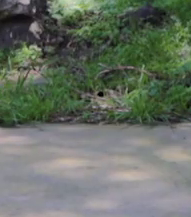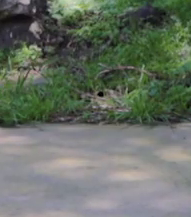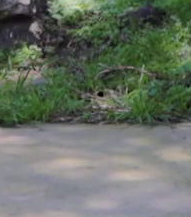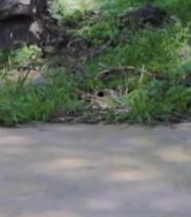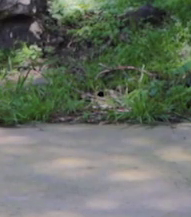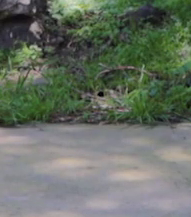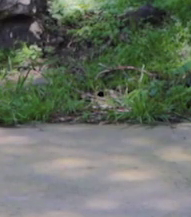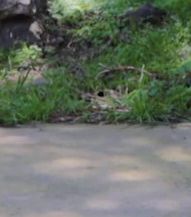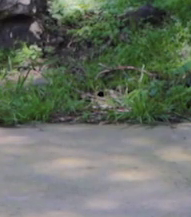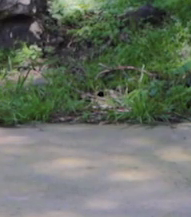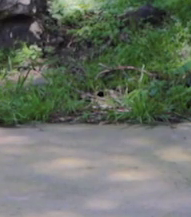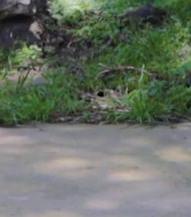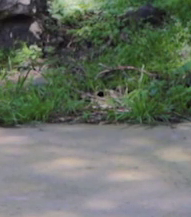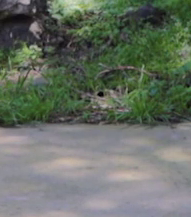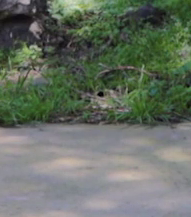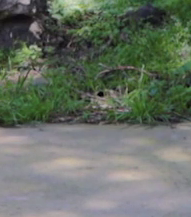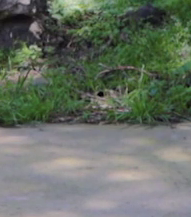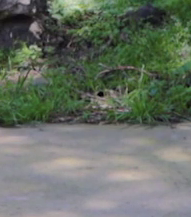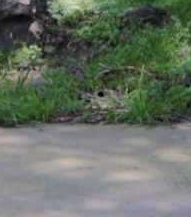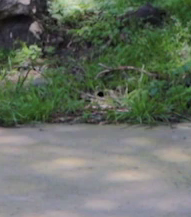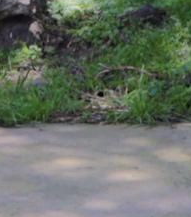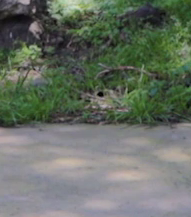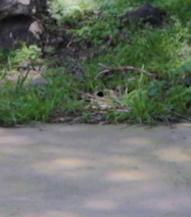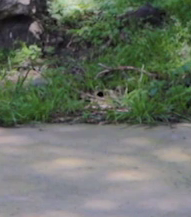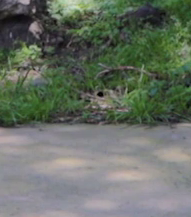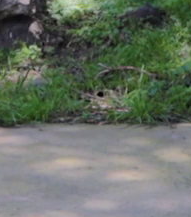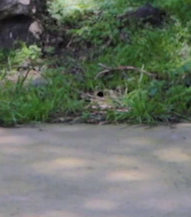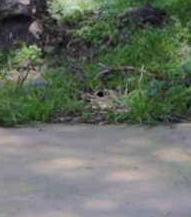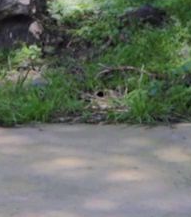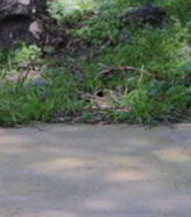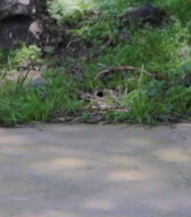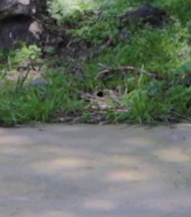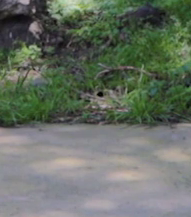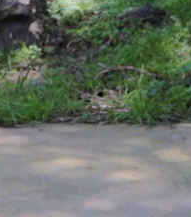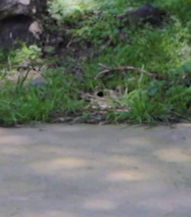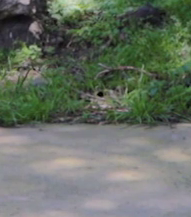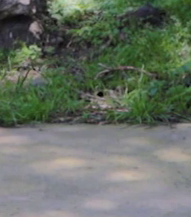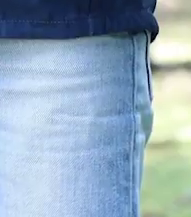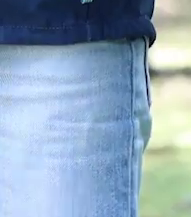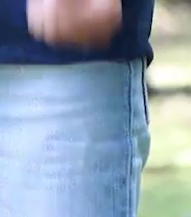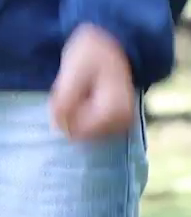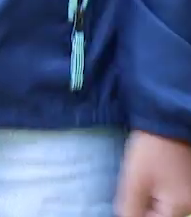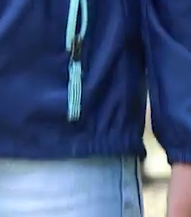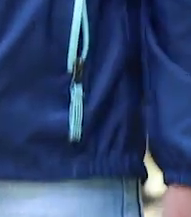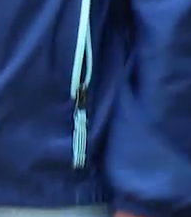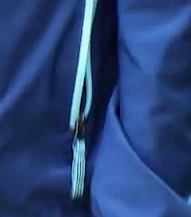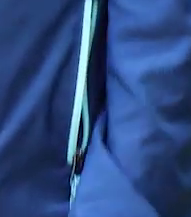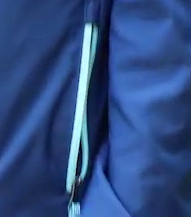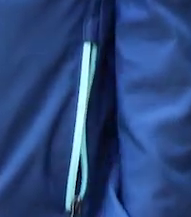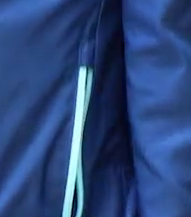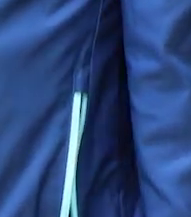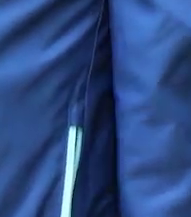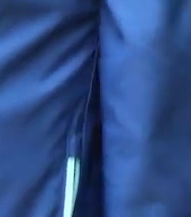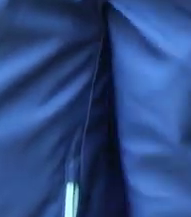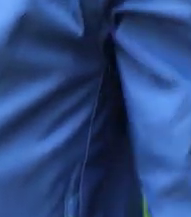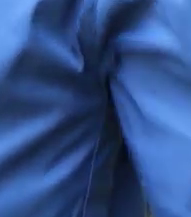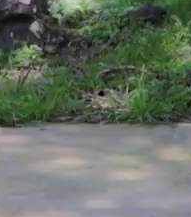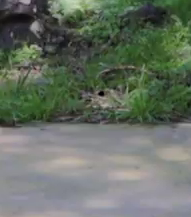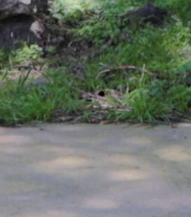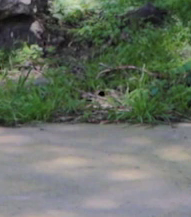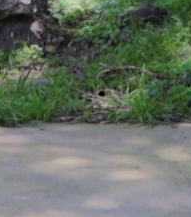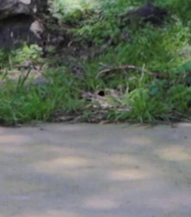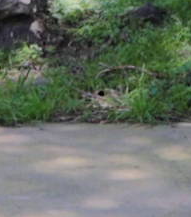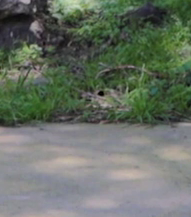más! ¡Con fuerza! ¡Que se vea! ¡Otra más! ¡Bien! ¡Descansamos! Agitamos nuestros